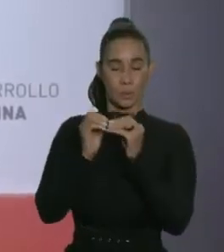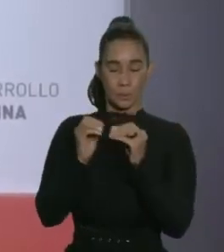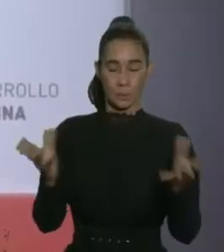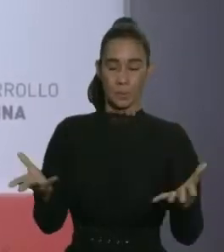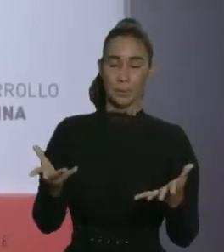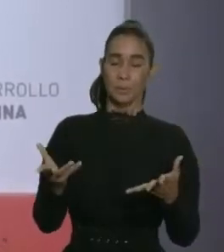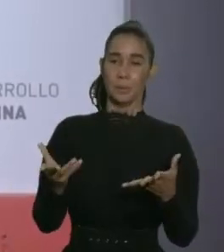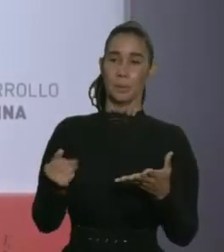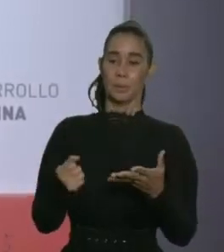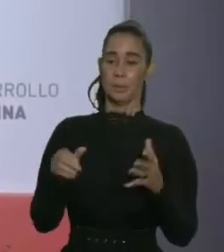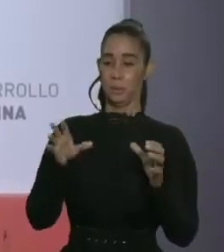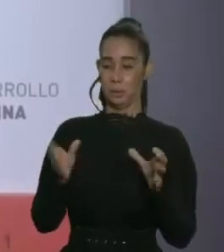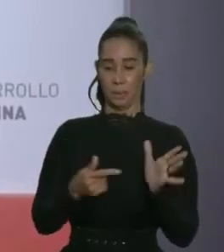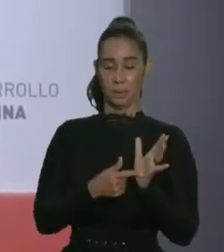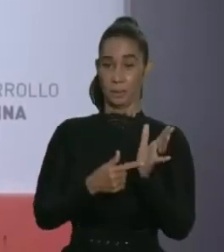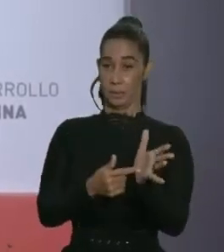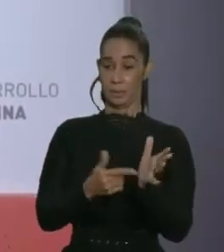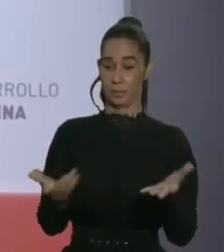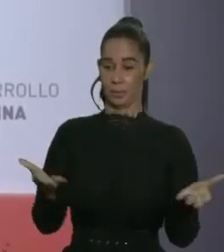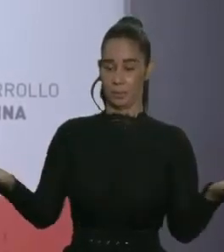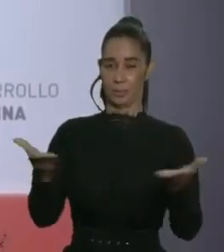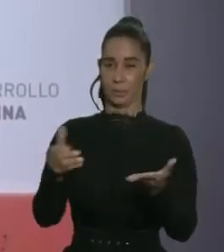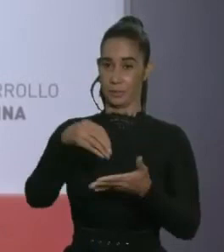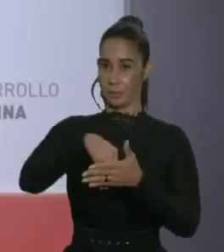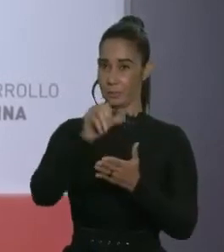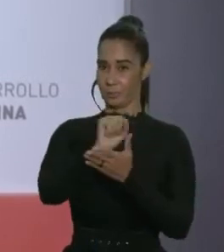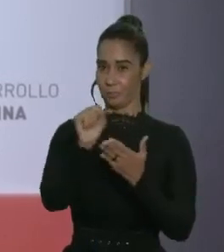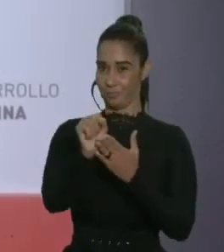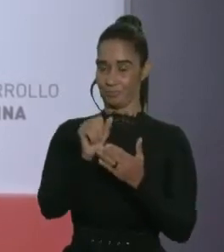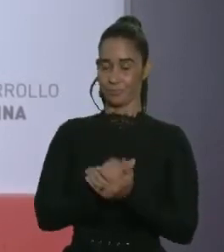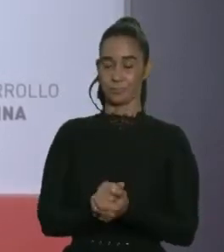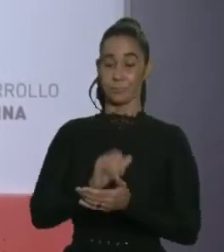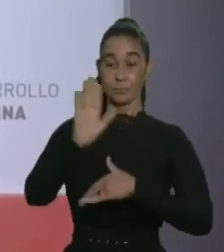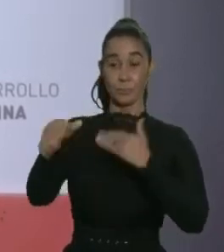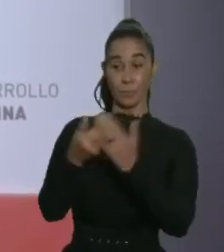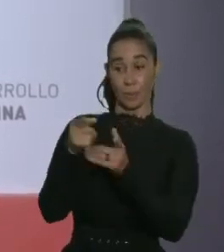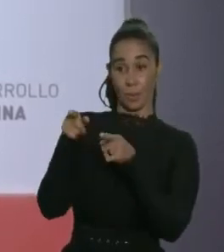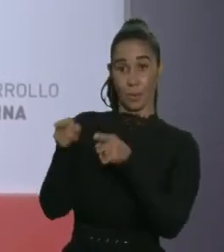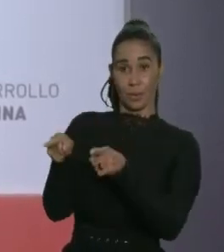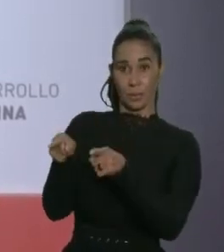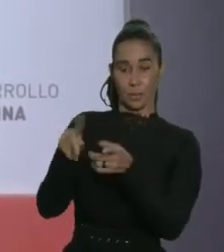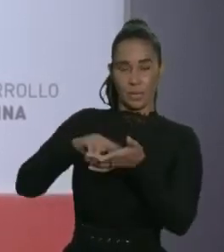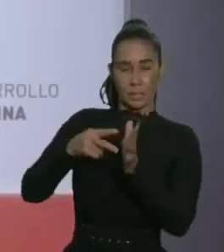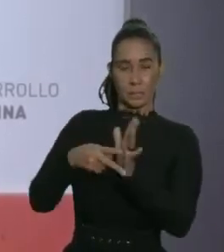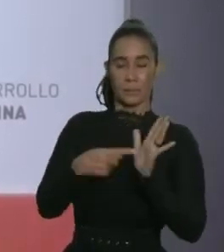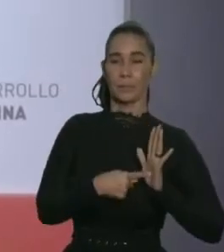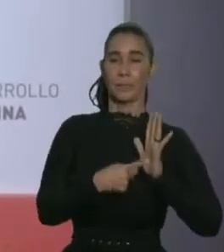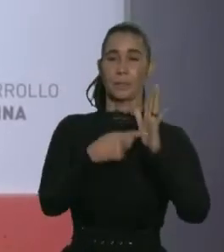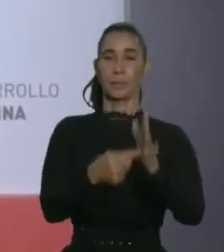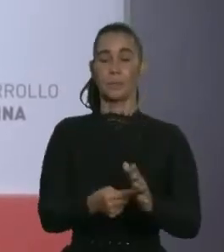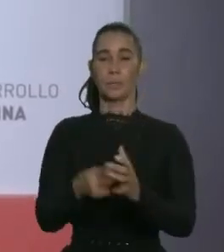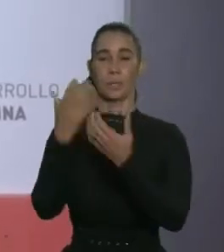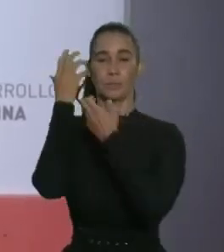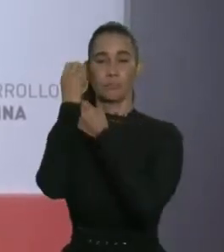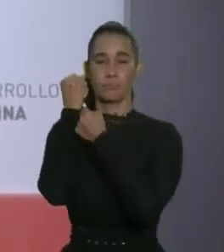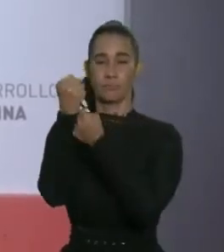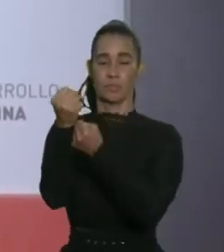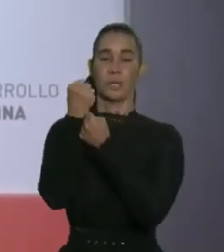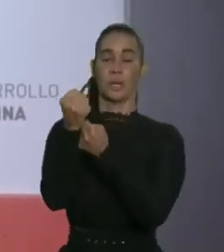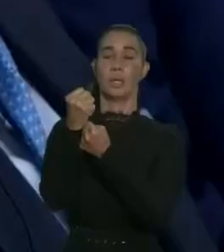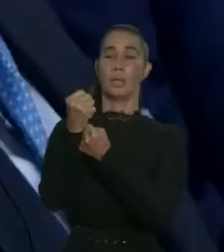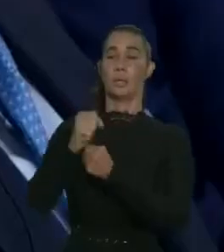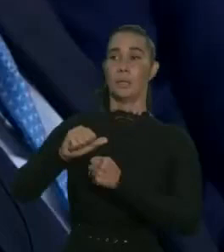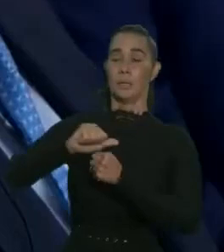también disponibles en este sistema. Todo ello viene a demostrar la gran confianza de los